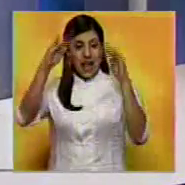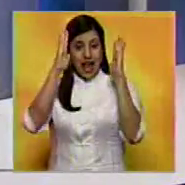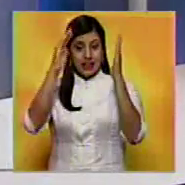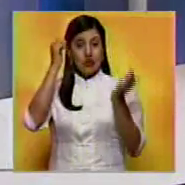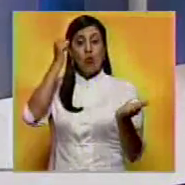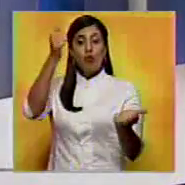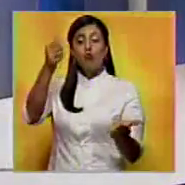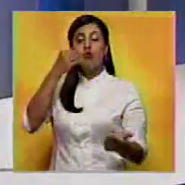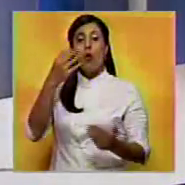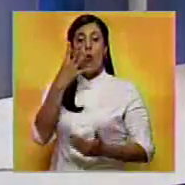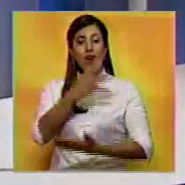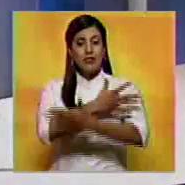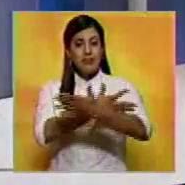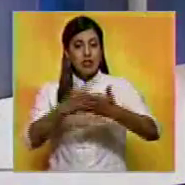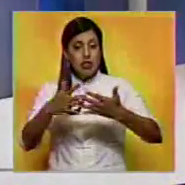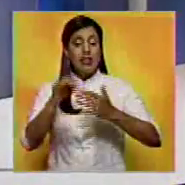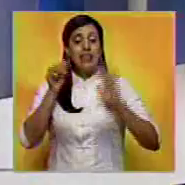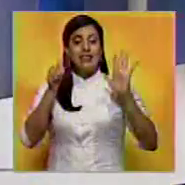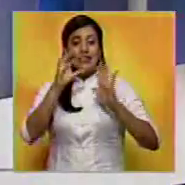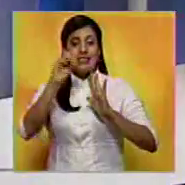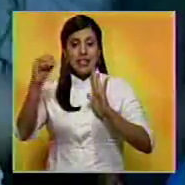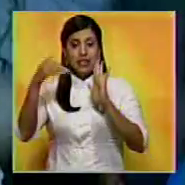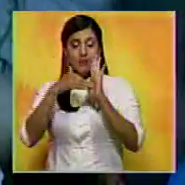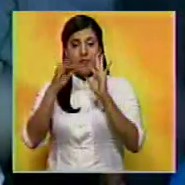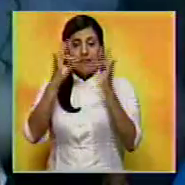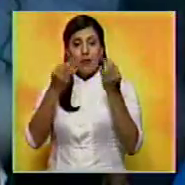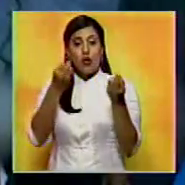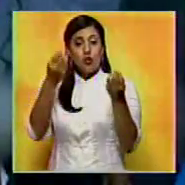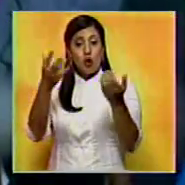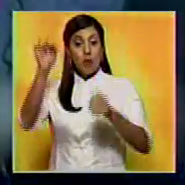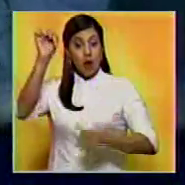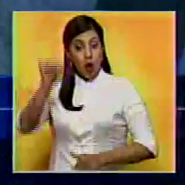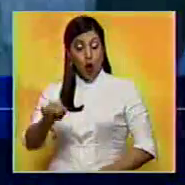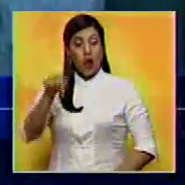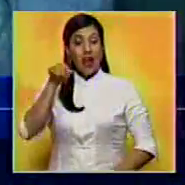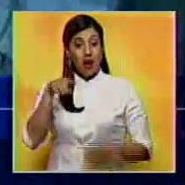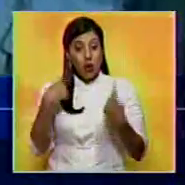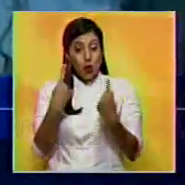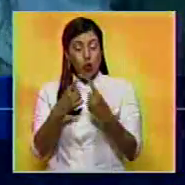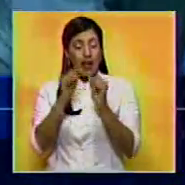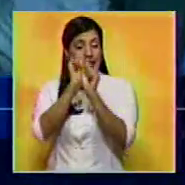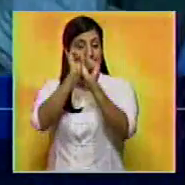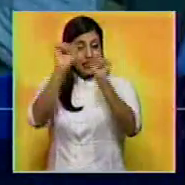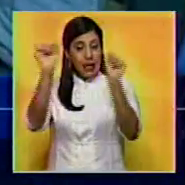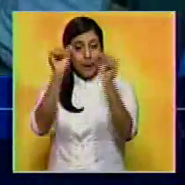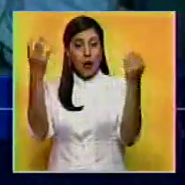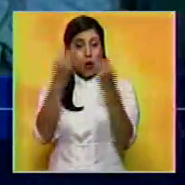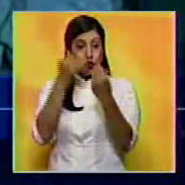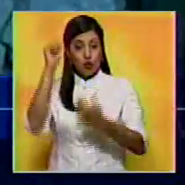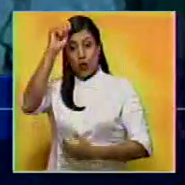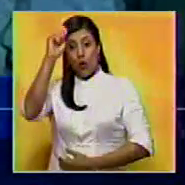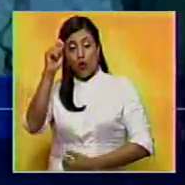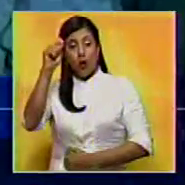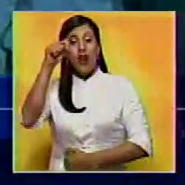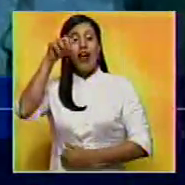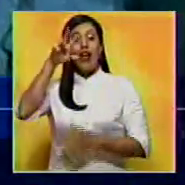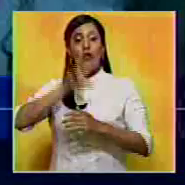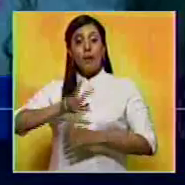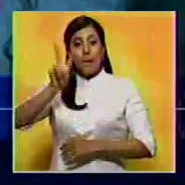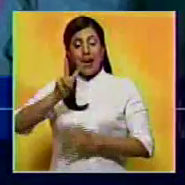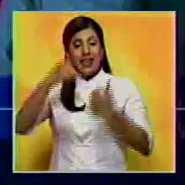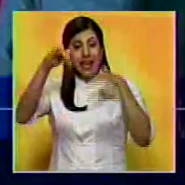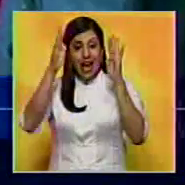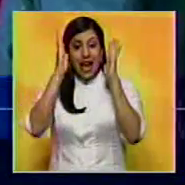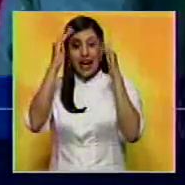los CLAPs 4.600.000 familias. Y hoy, acá, desde temprano, junto a Carolina Sestari, en el Valle,